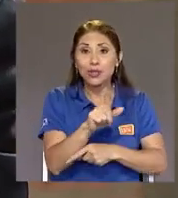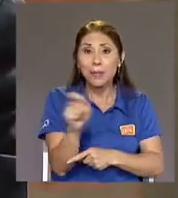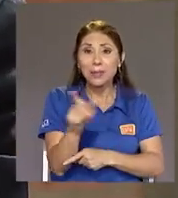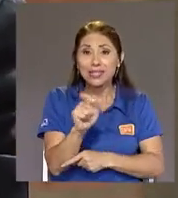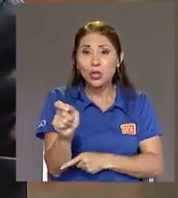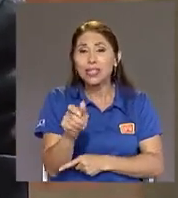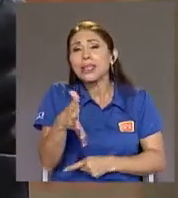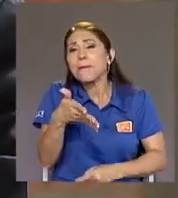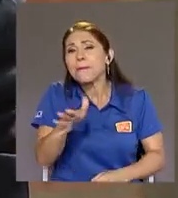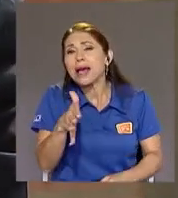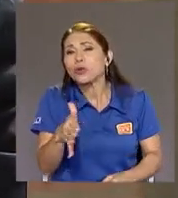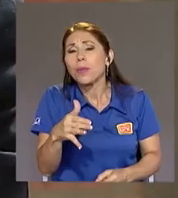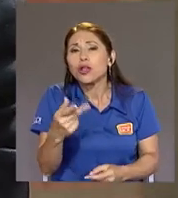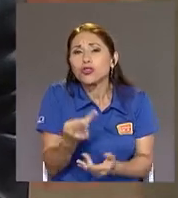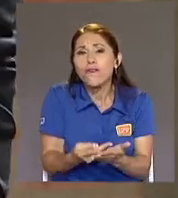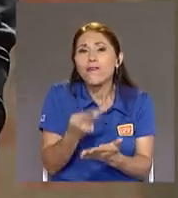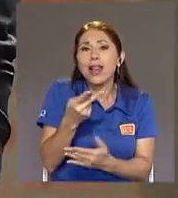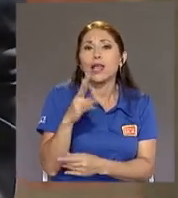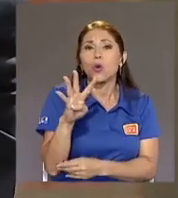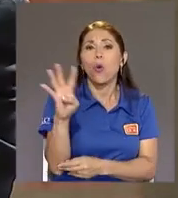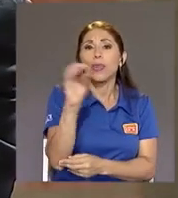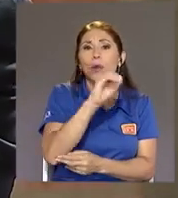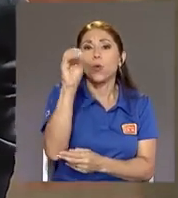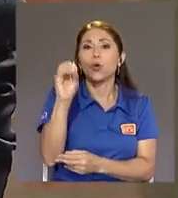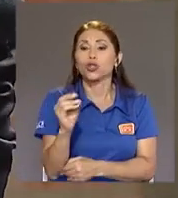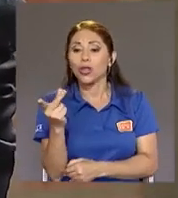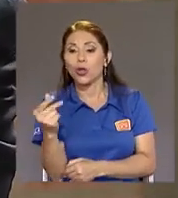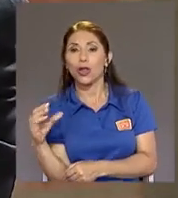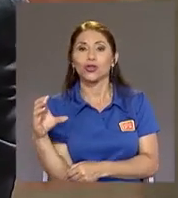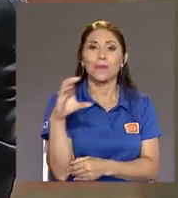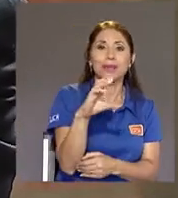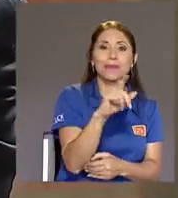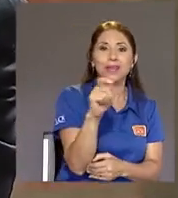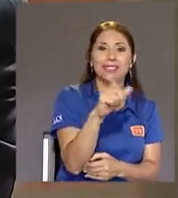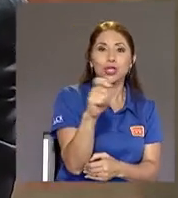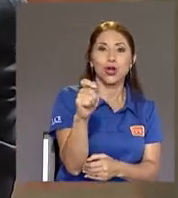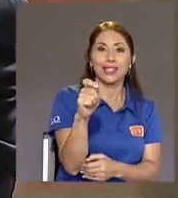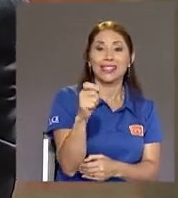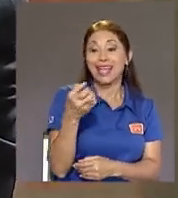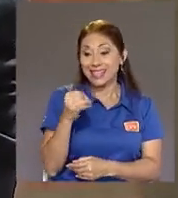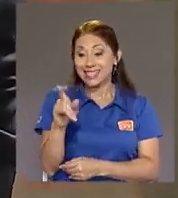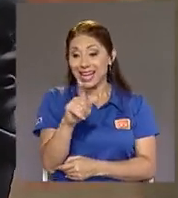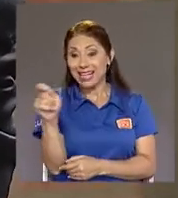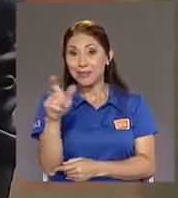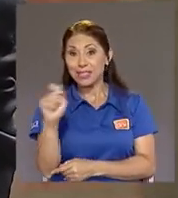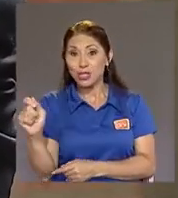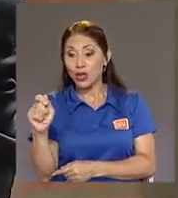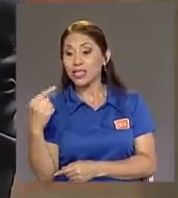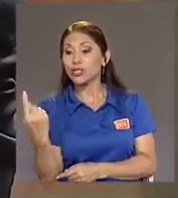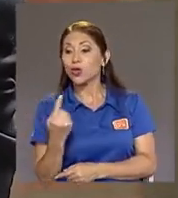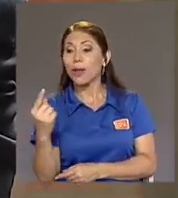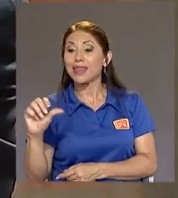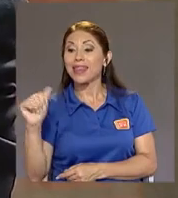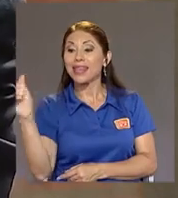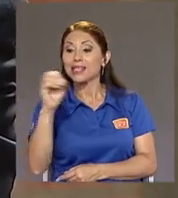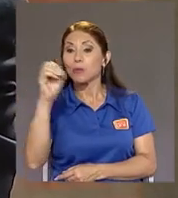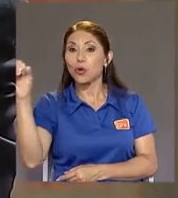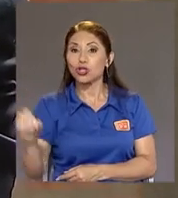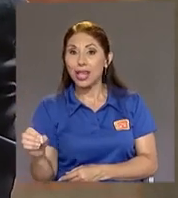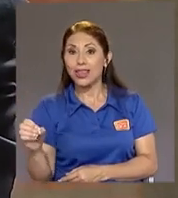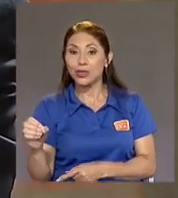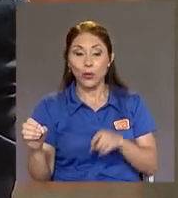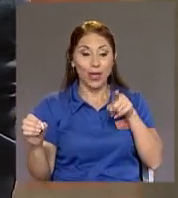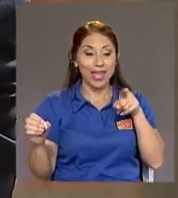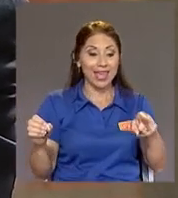% De los ingresos De pensiones Si las pensiones Son 10% De la masa salarial Y la administración Cuesta 4